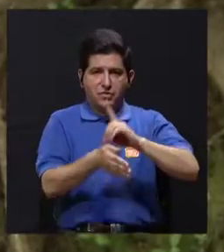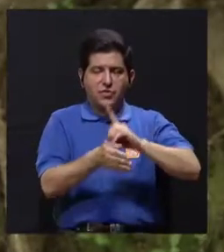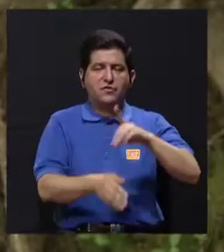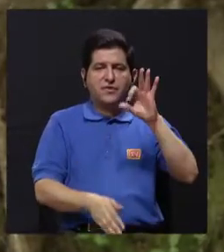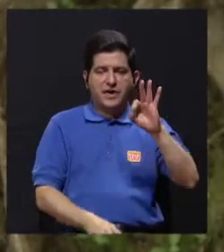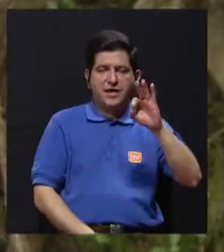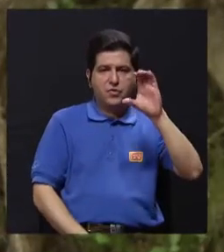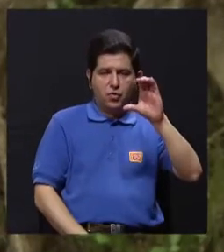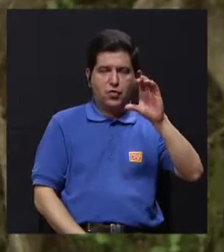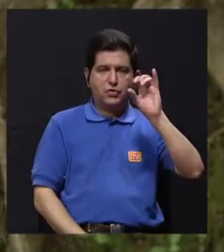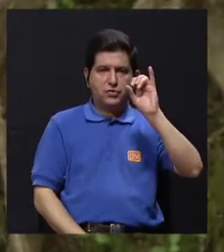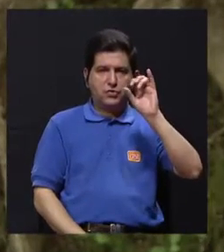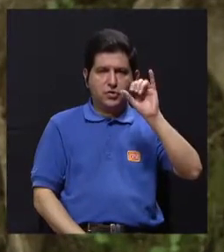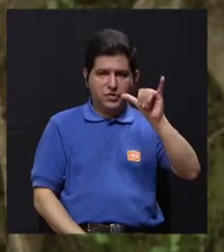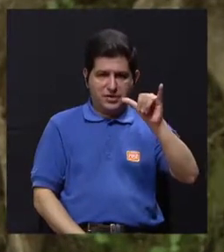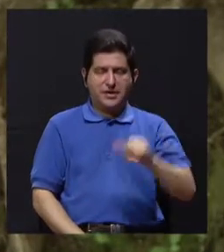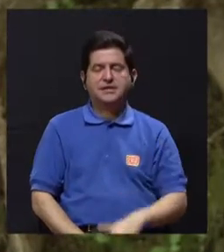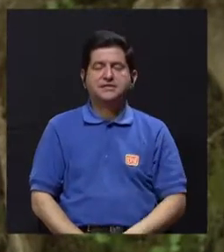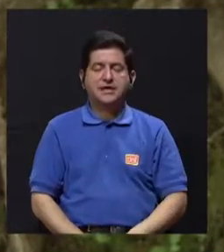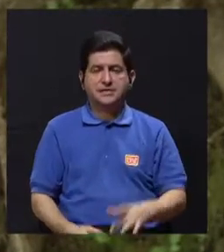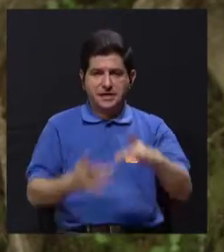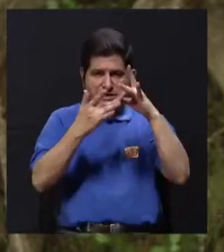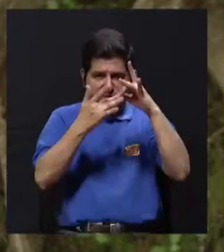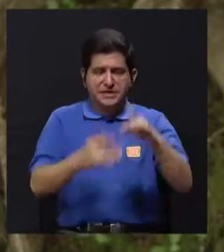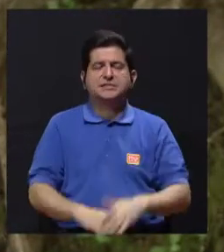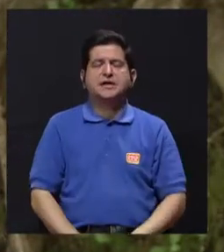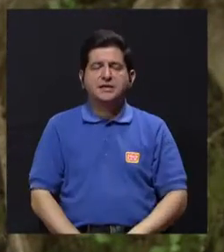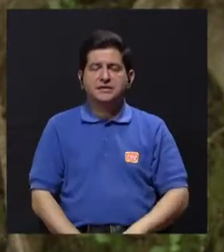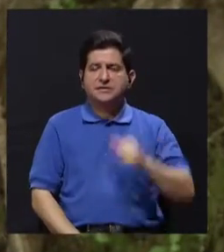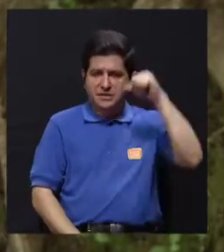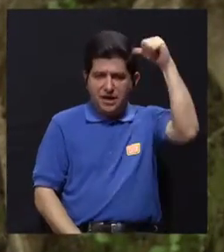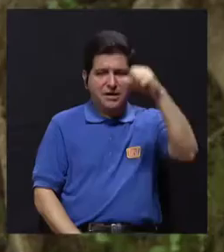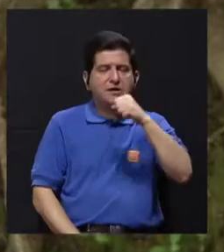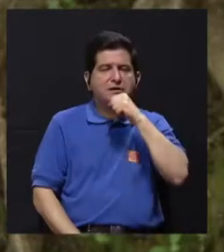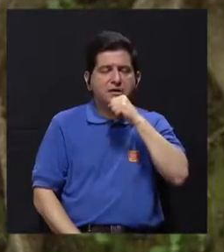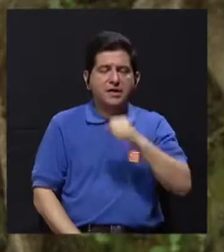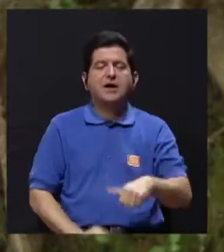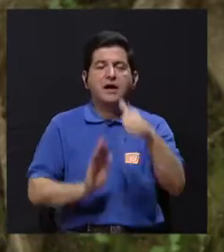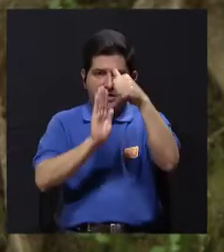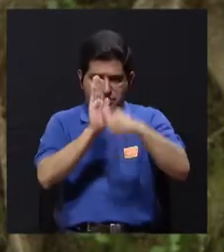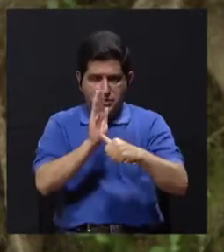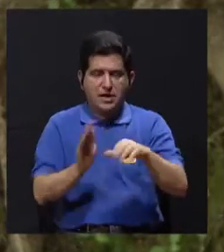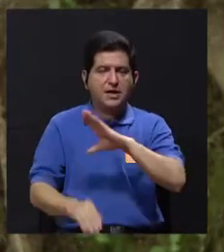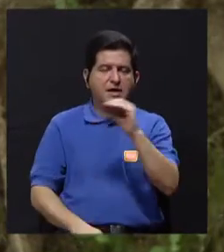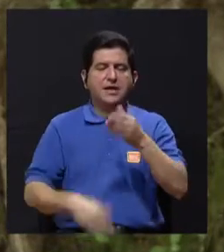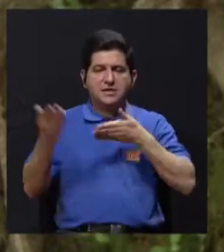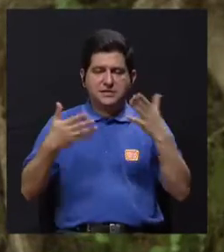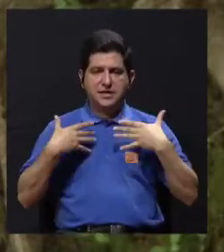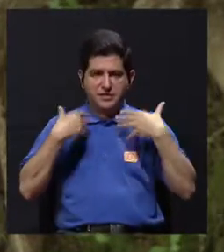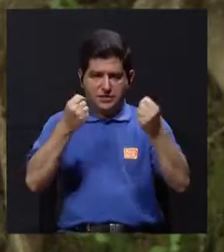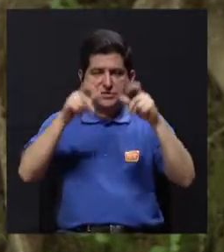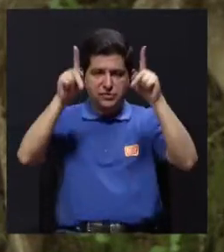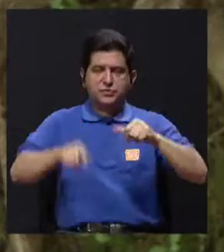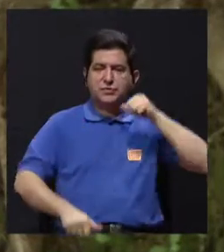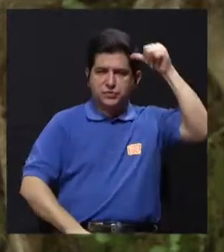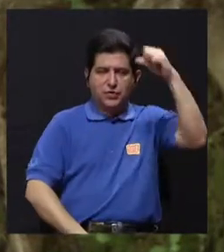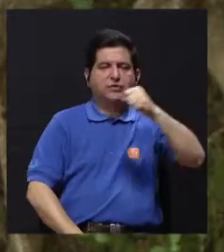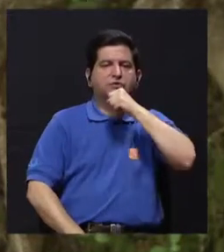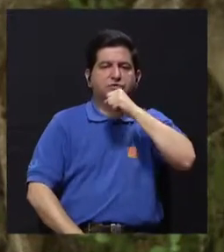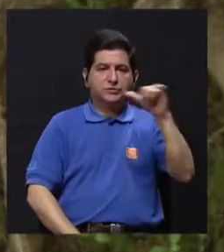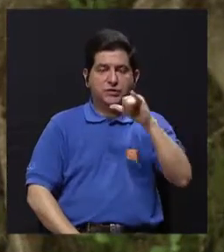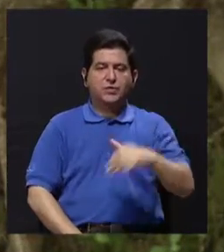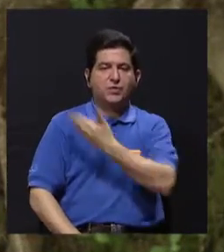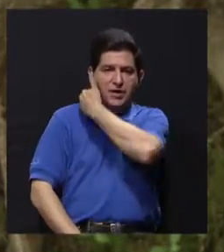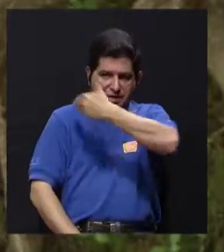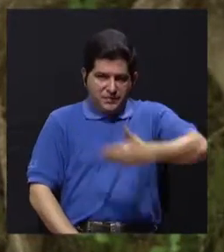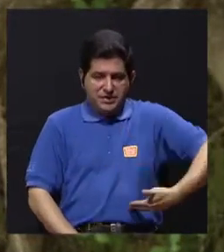acompaña el doctor Fernando Cotto Iglesias, él es médico cirujano, especialista en geriatría y gerontología y también especialista en gerencia de los servicios